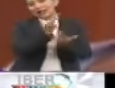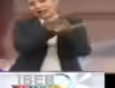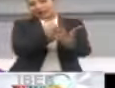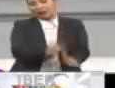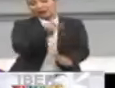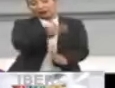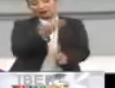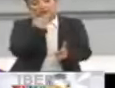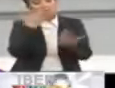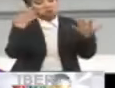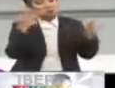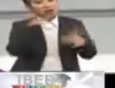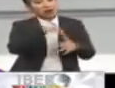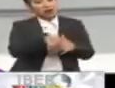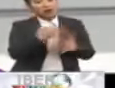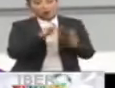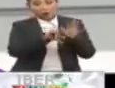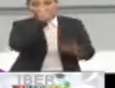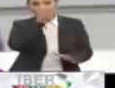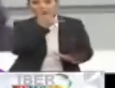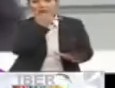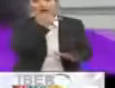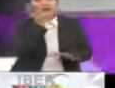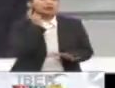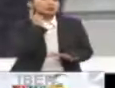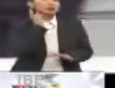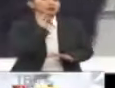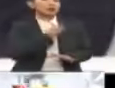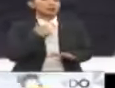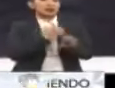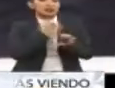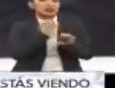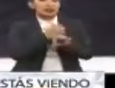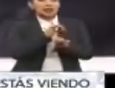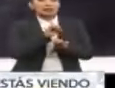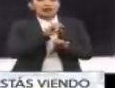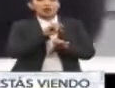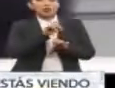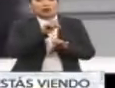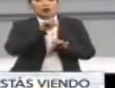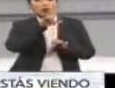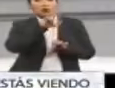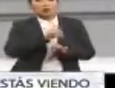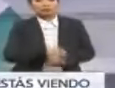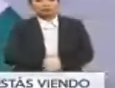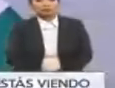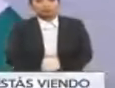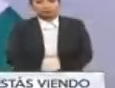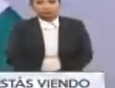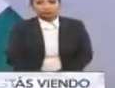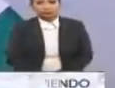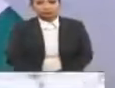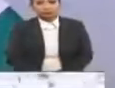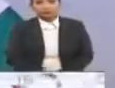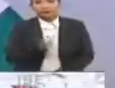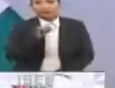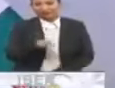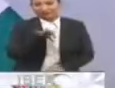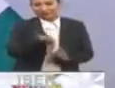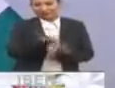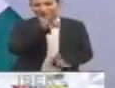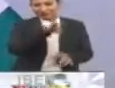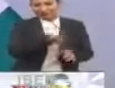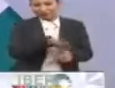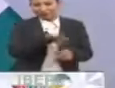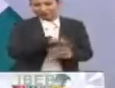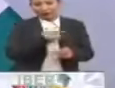elogiada como, más bien escogida como diputada por el Estado de Sao Paulo. Y tras estas elecciones,